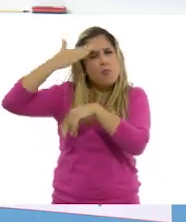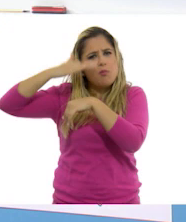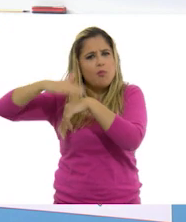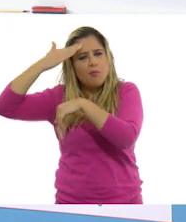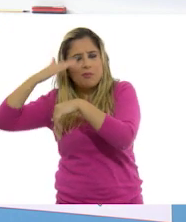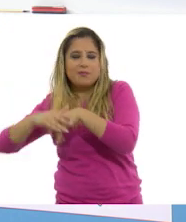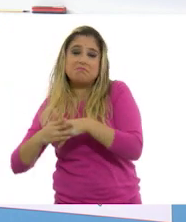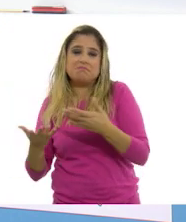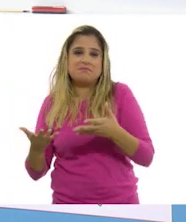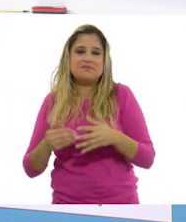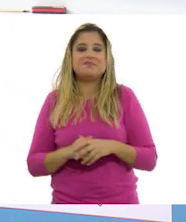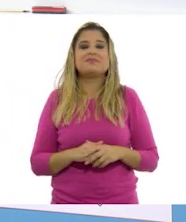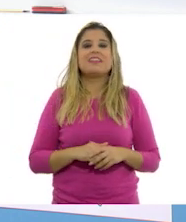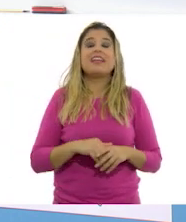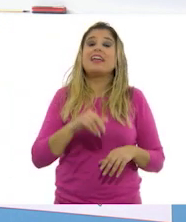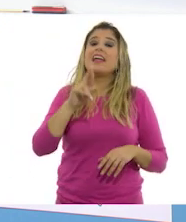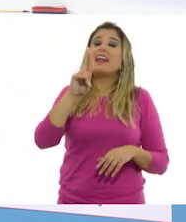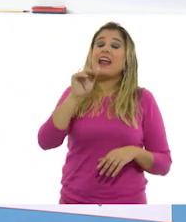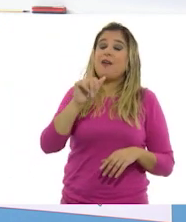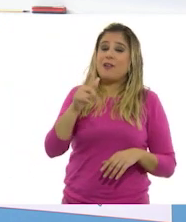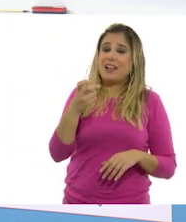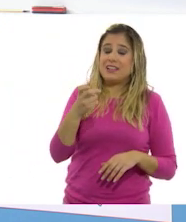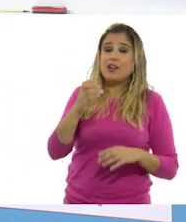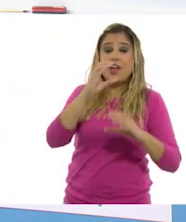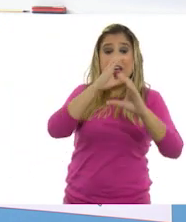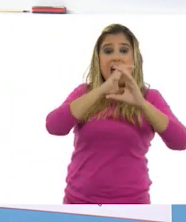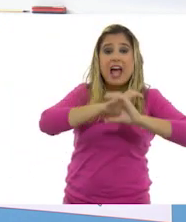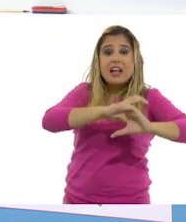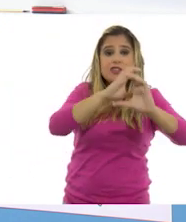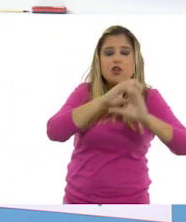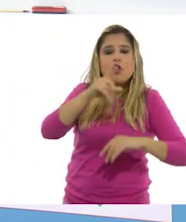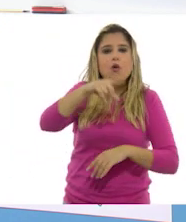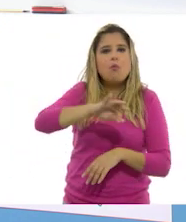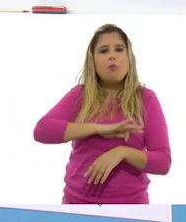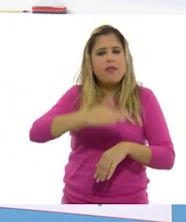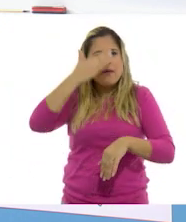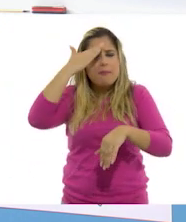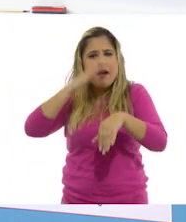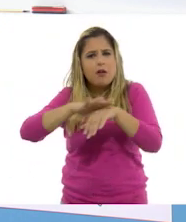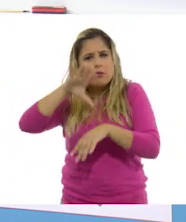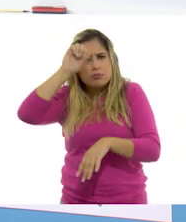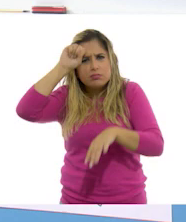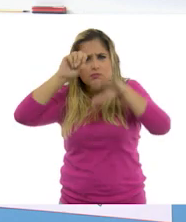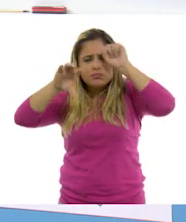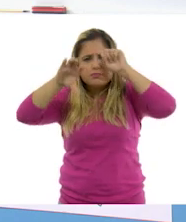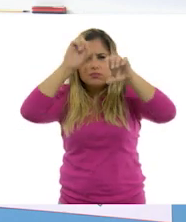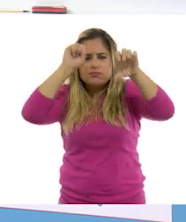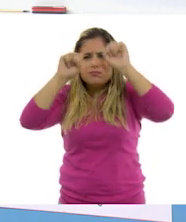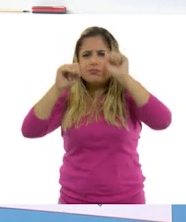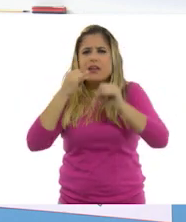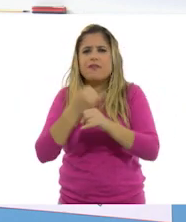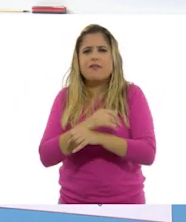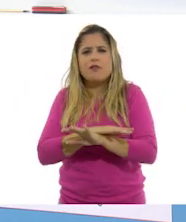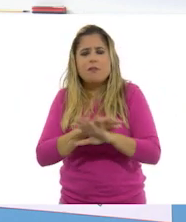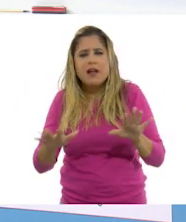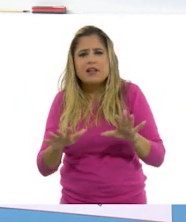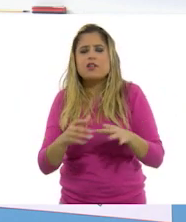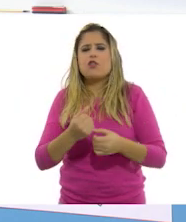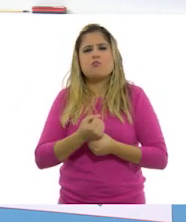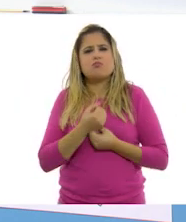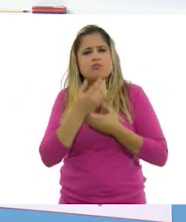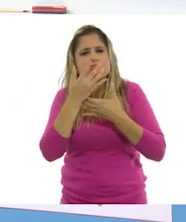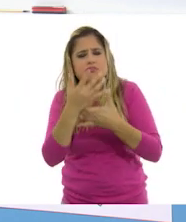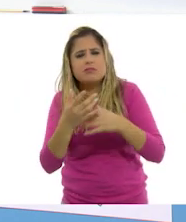Raulito. A través de las canciones pueden memorizar mucha información. Además, los versos